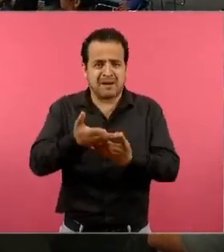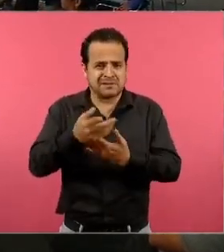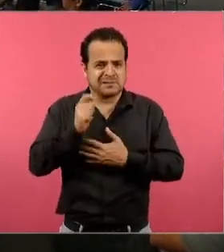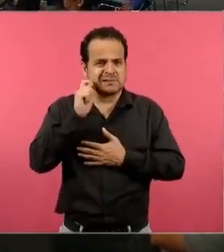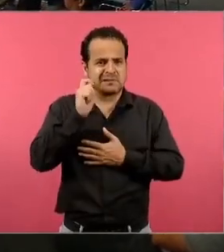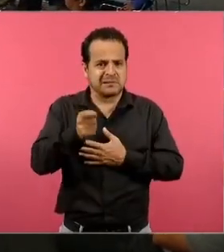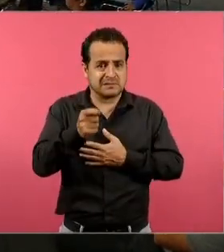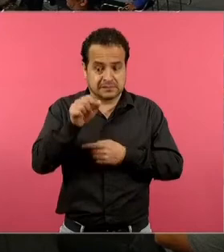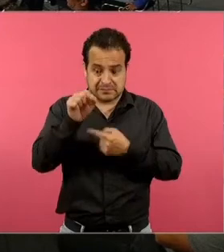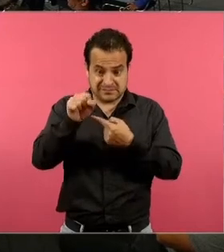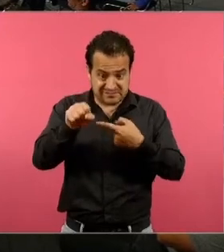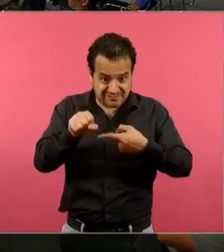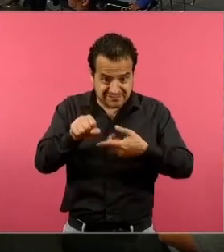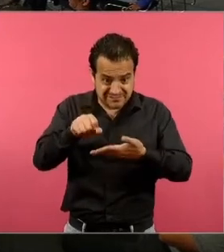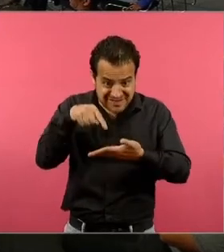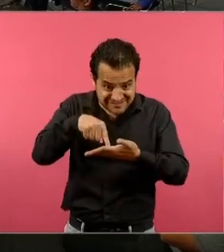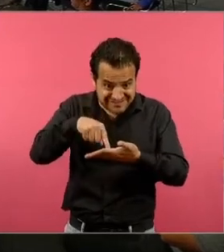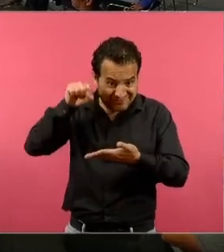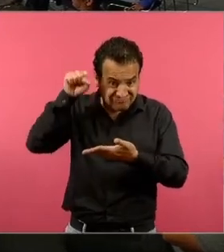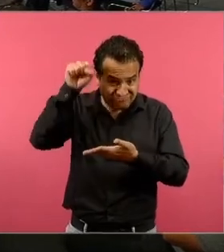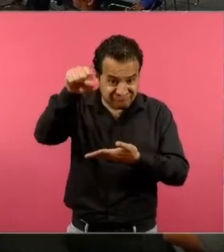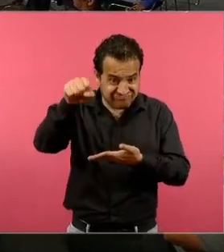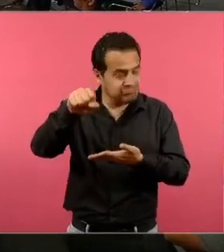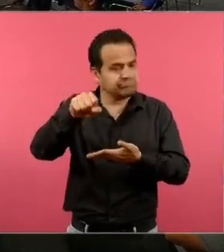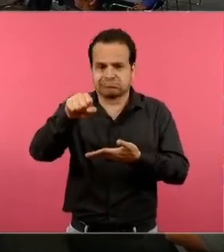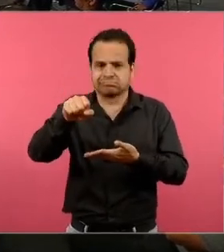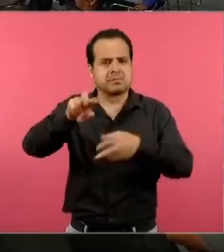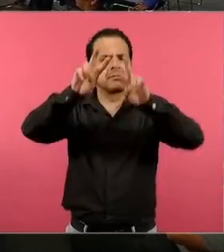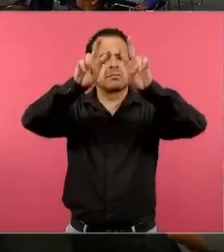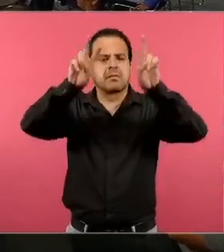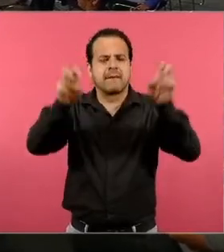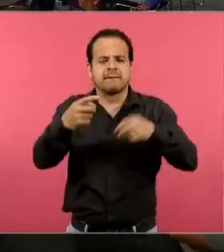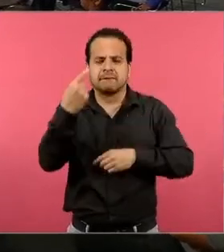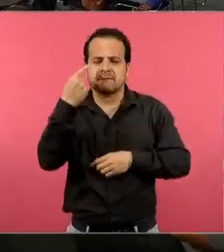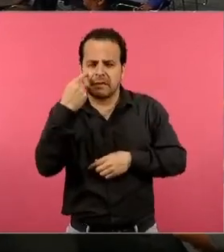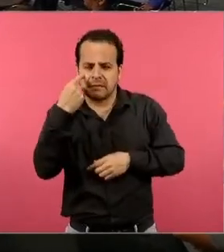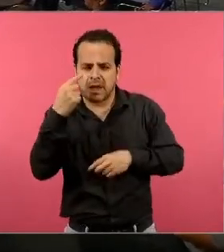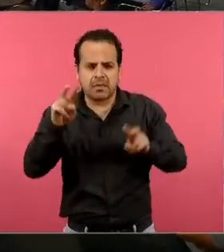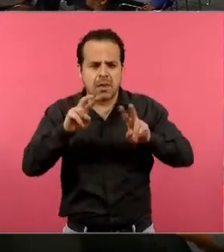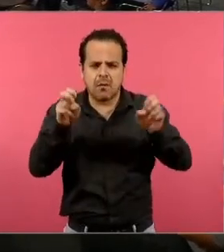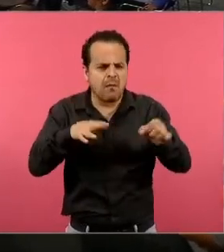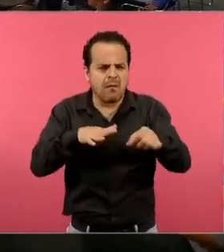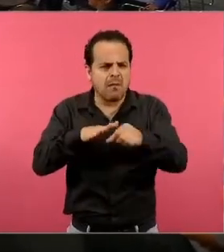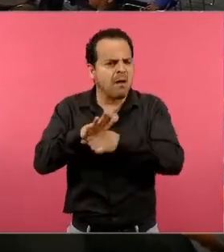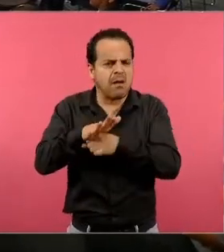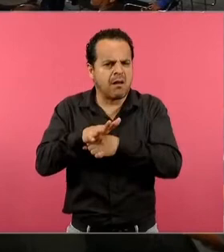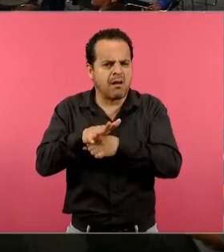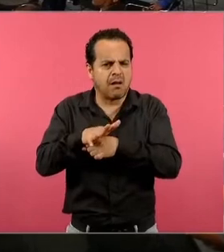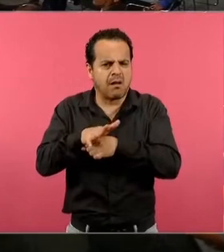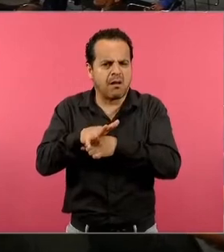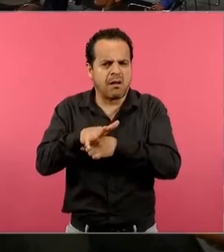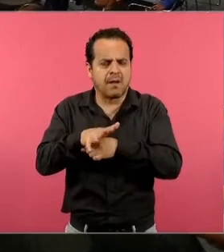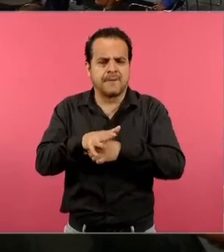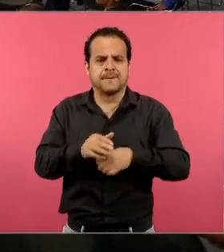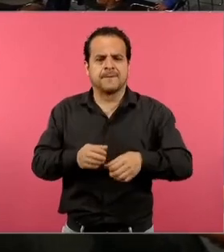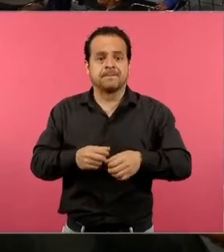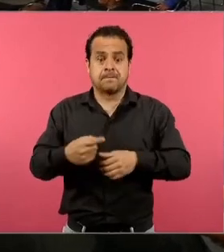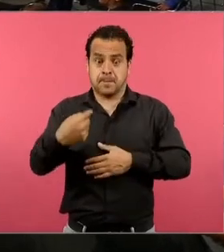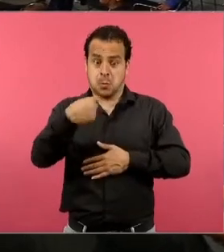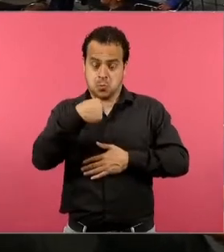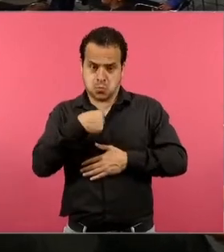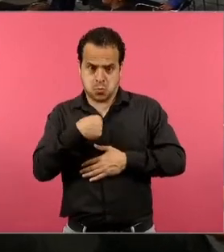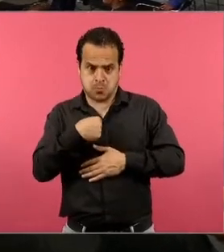sino fíjense desde el título tiene que ver con dice guardé silencio